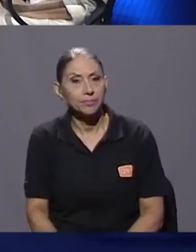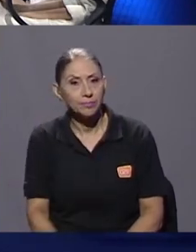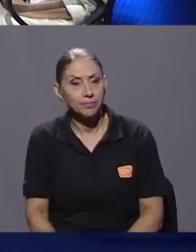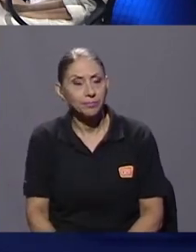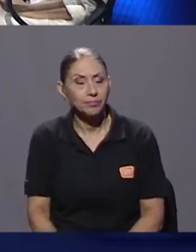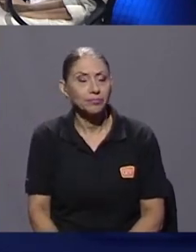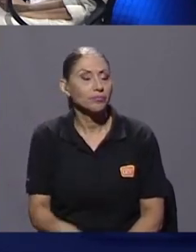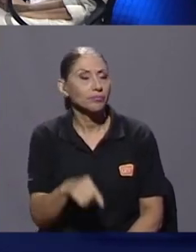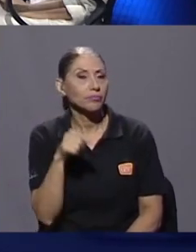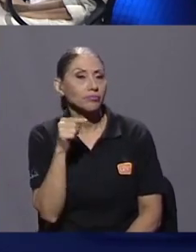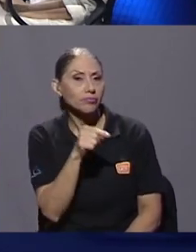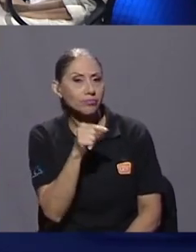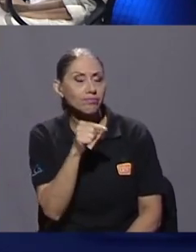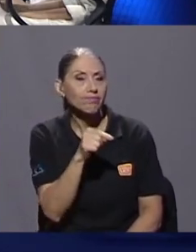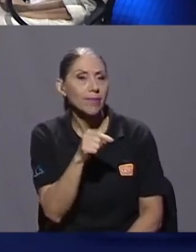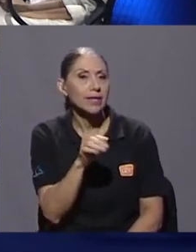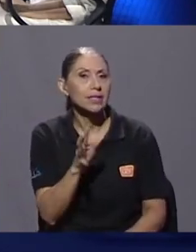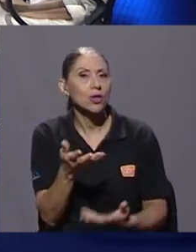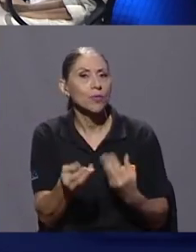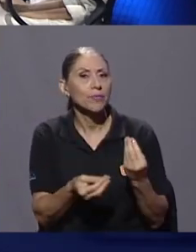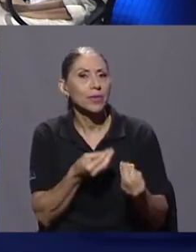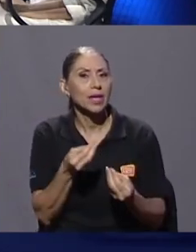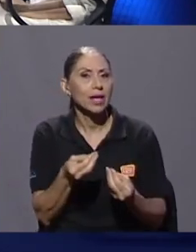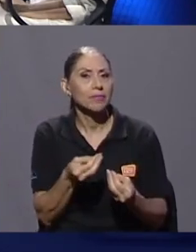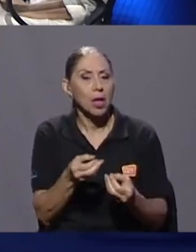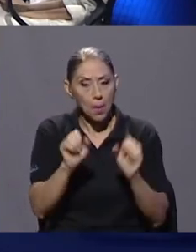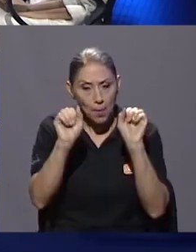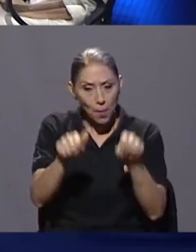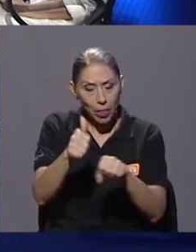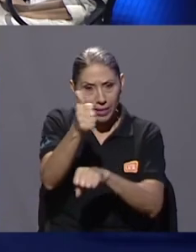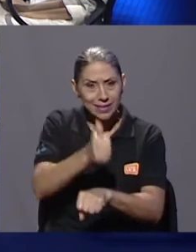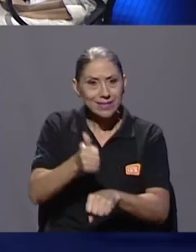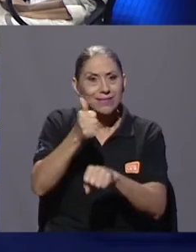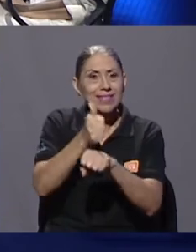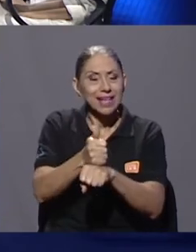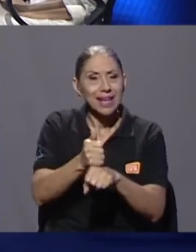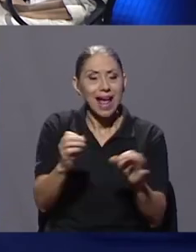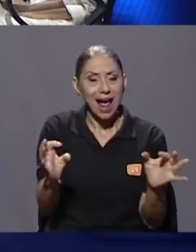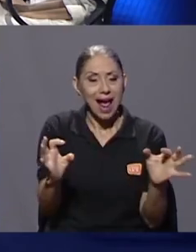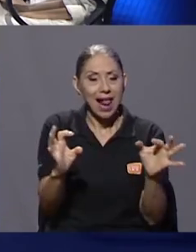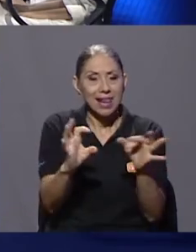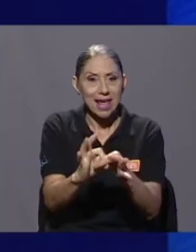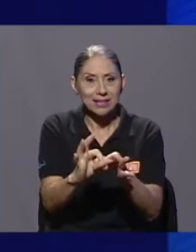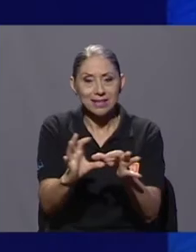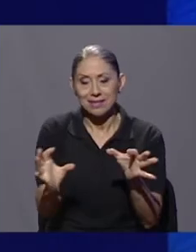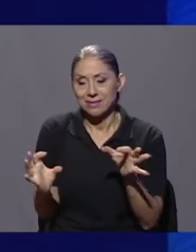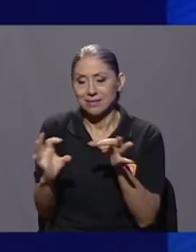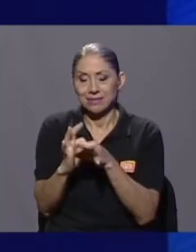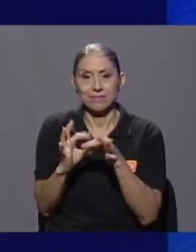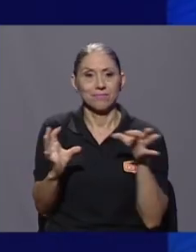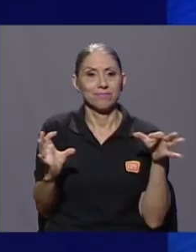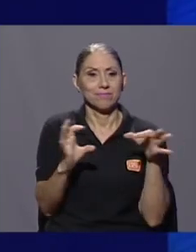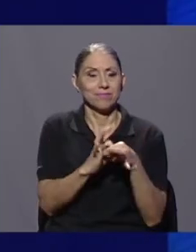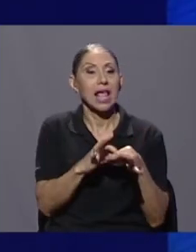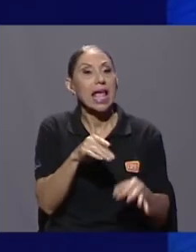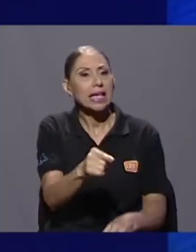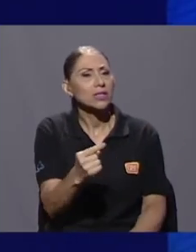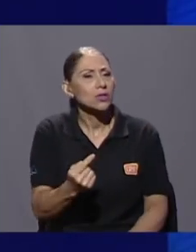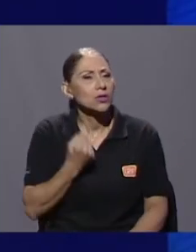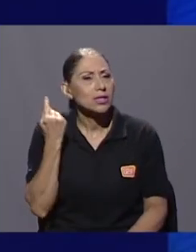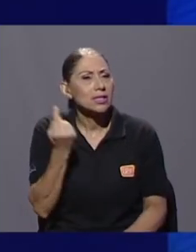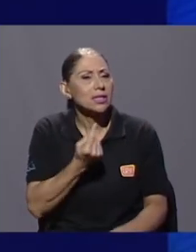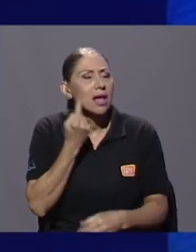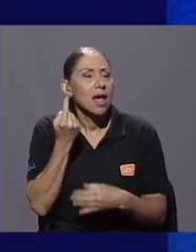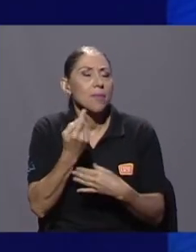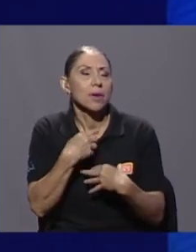que ha sido la formalización de alianzas. De alguna manera, eso siempre ha conllevado un trámite